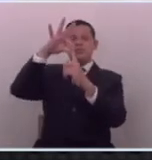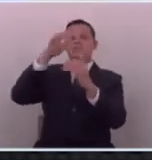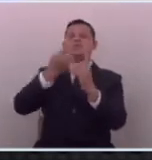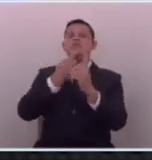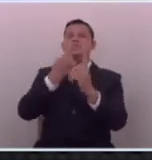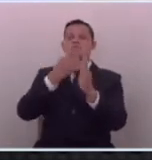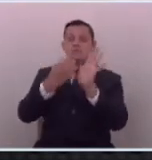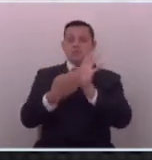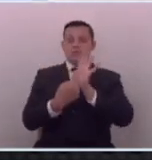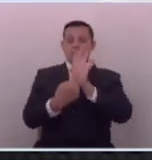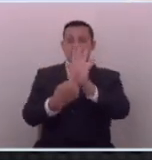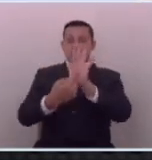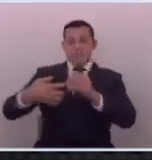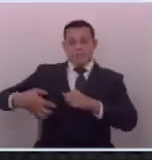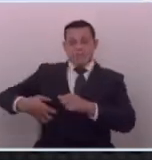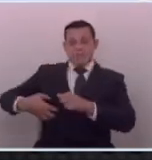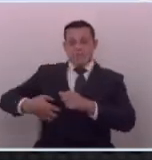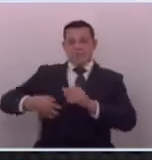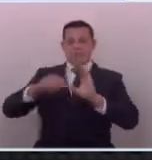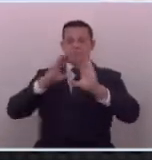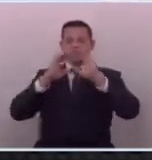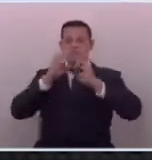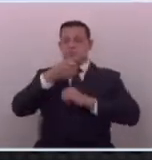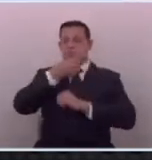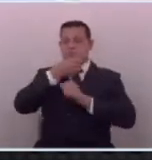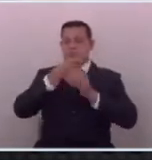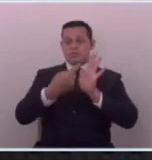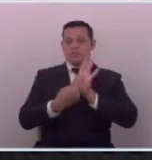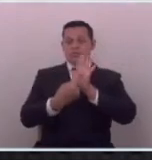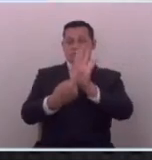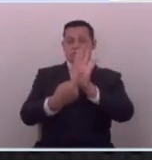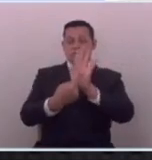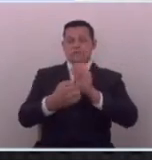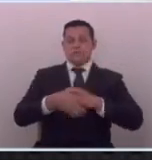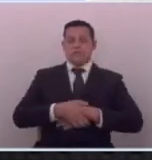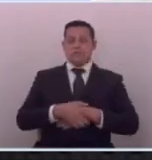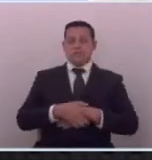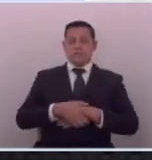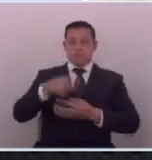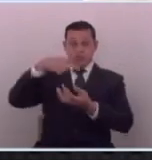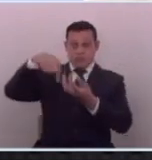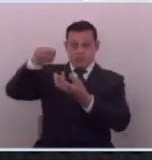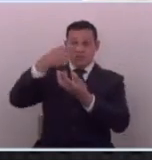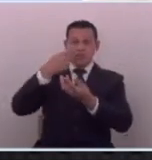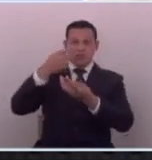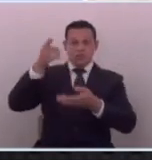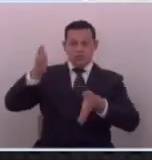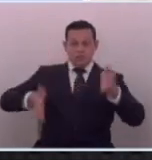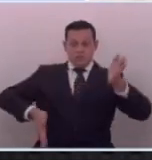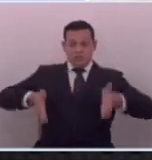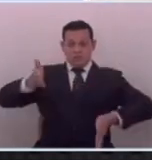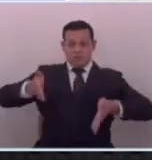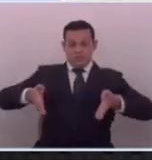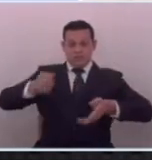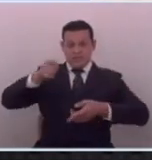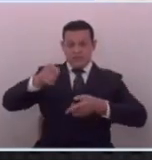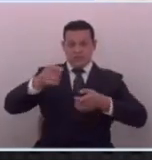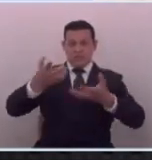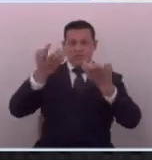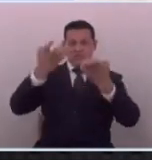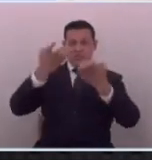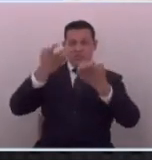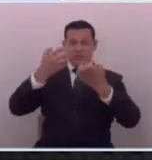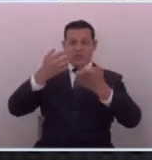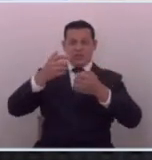y muestren las mentiras que están sacando los medios solo fíjense ayer ustedes vieron la marcha si esa marcha se llena más la